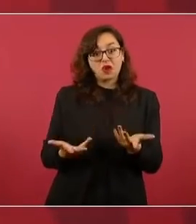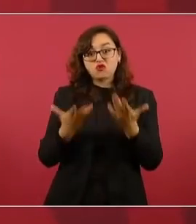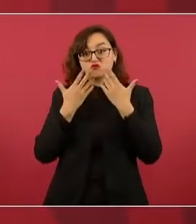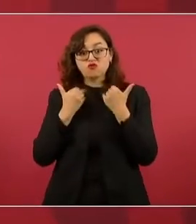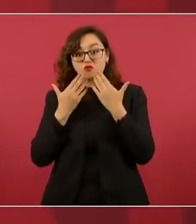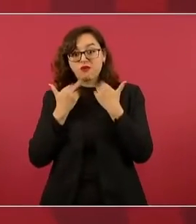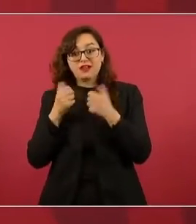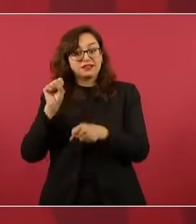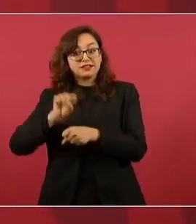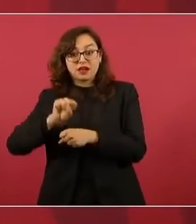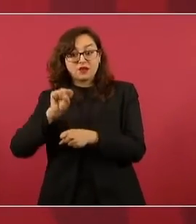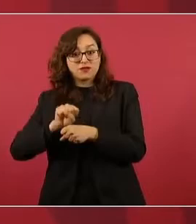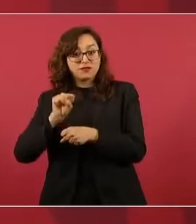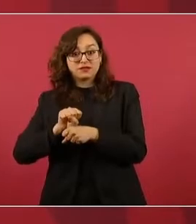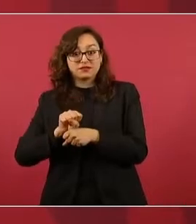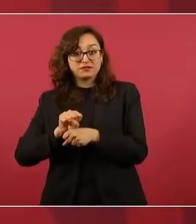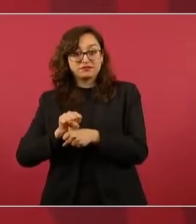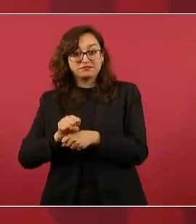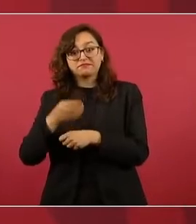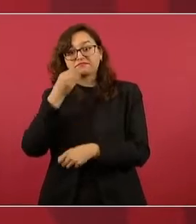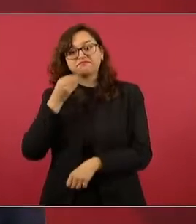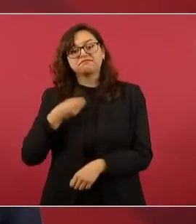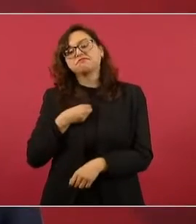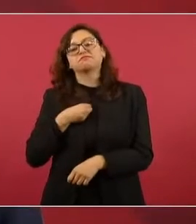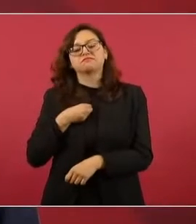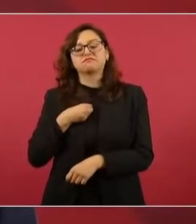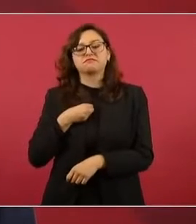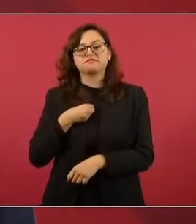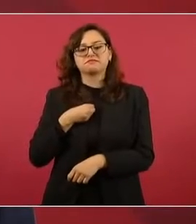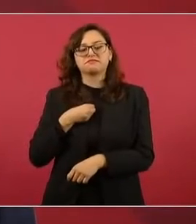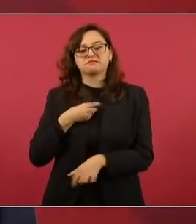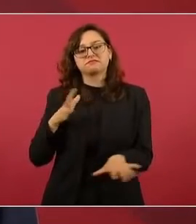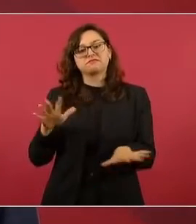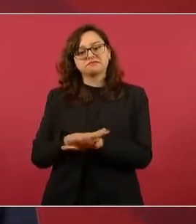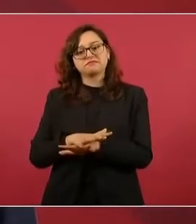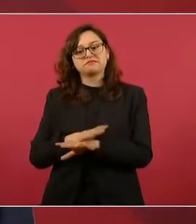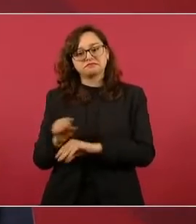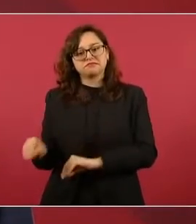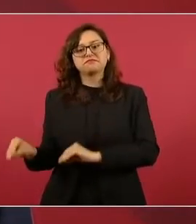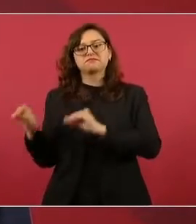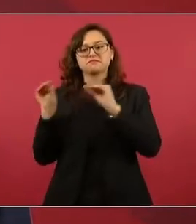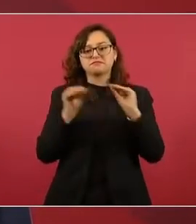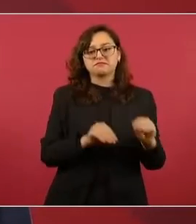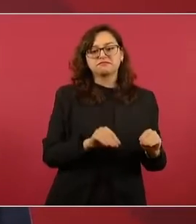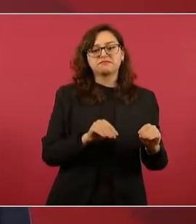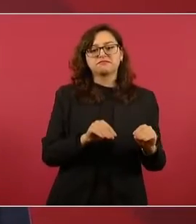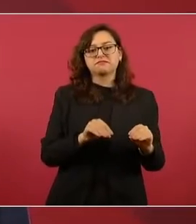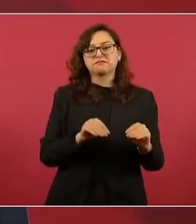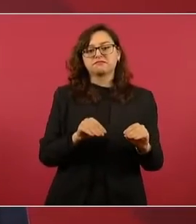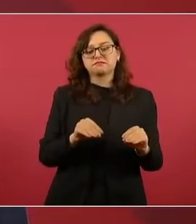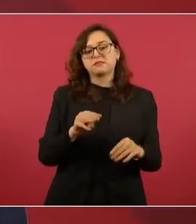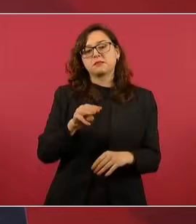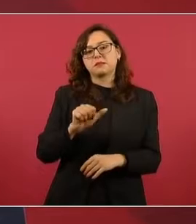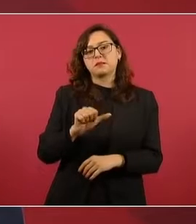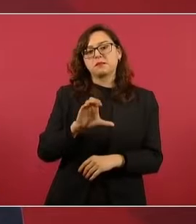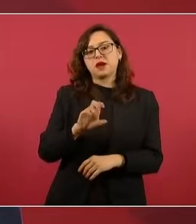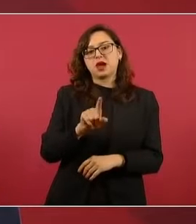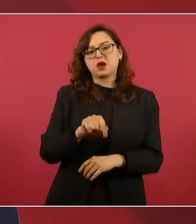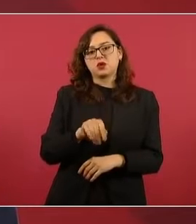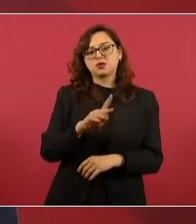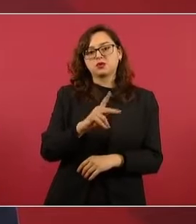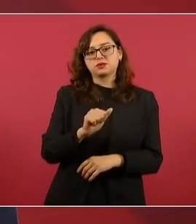me fui a estudiar la secundaria a Macuspana,